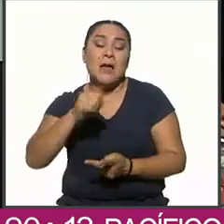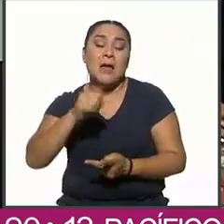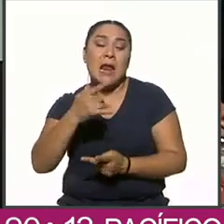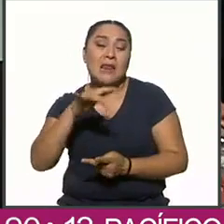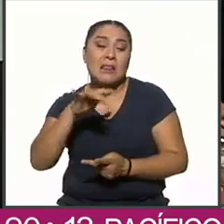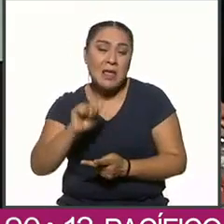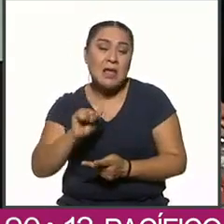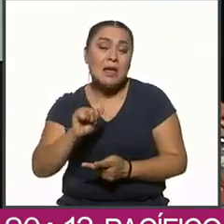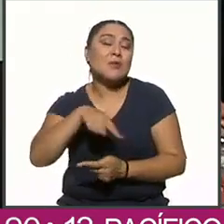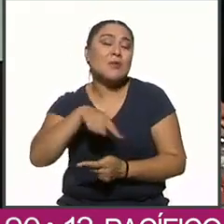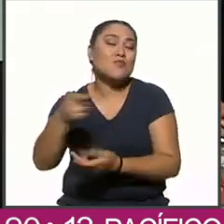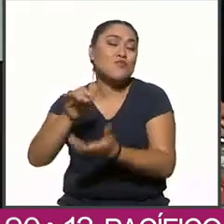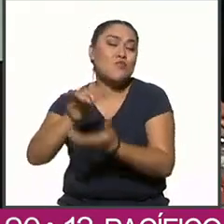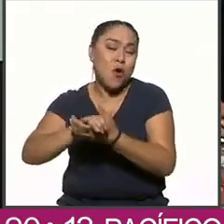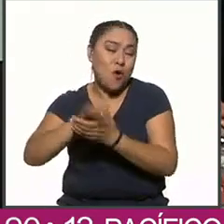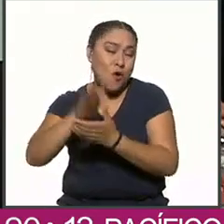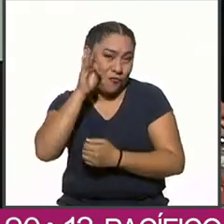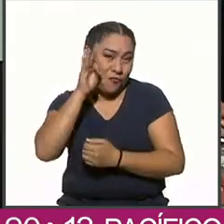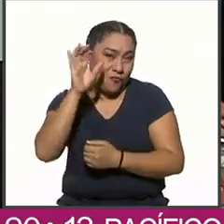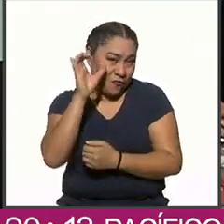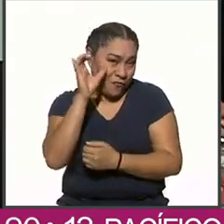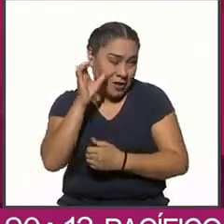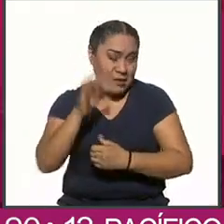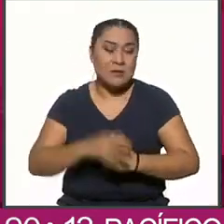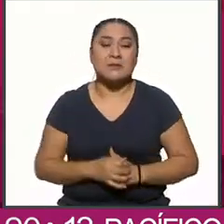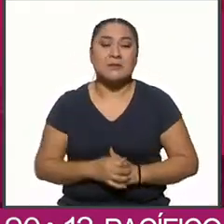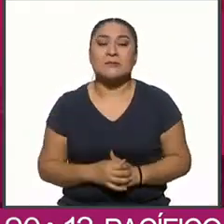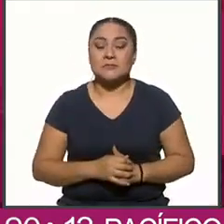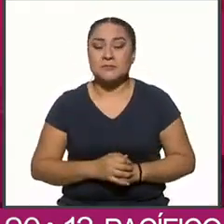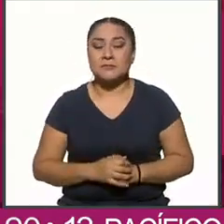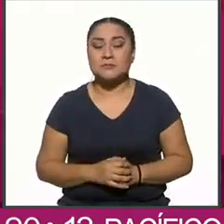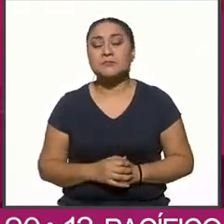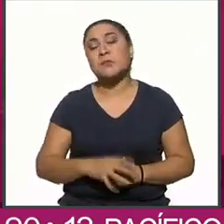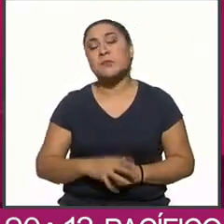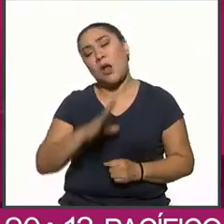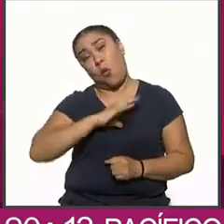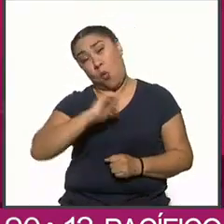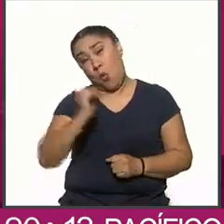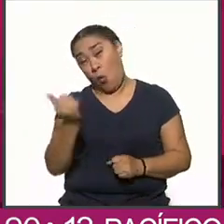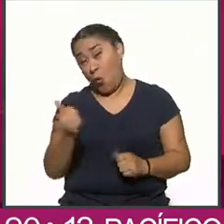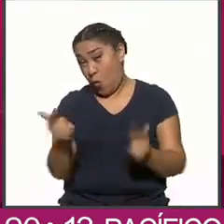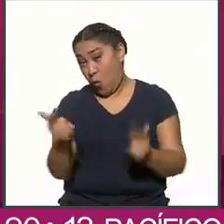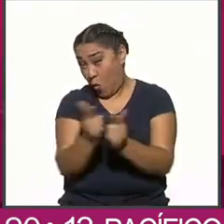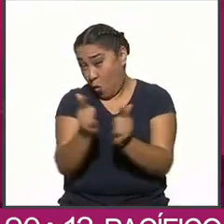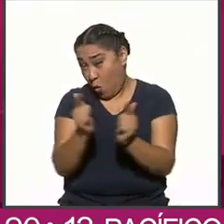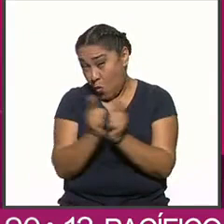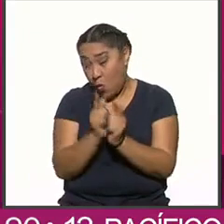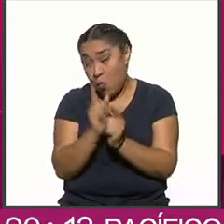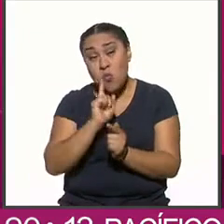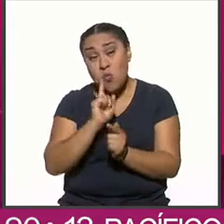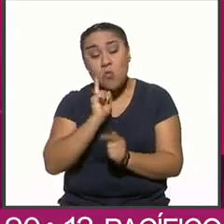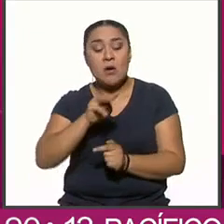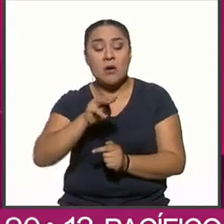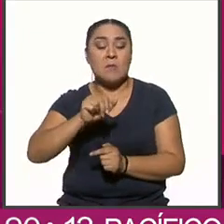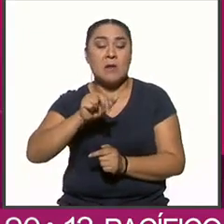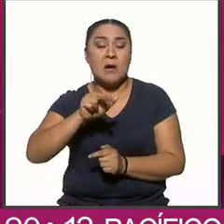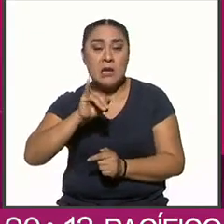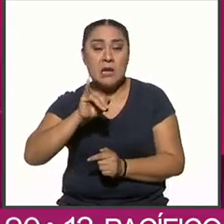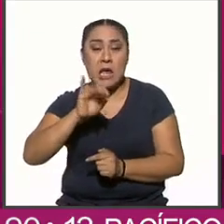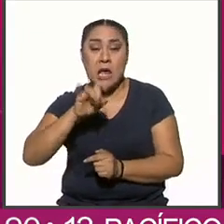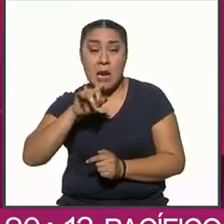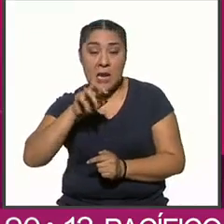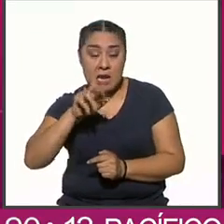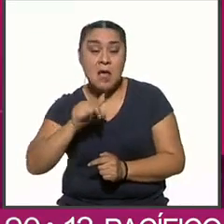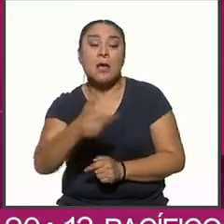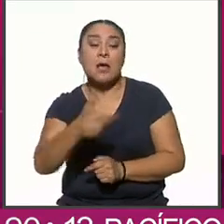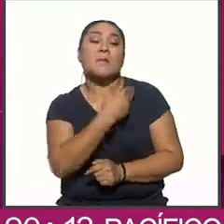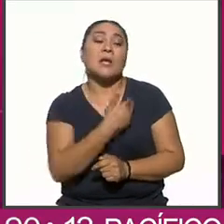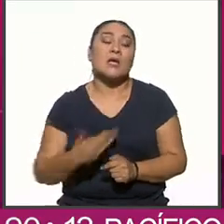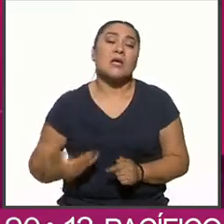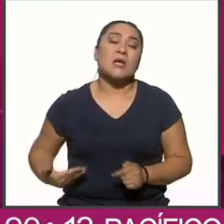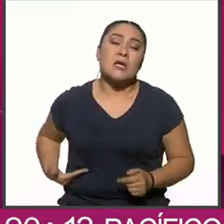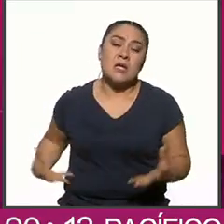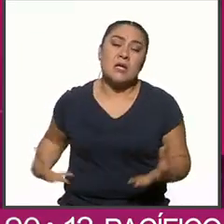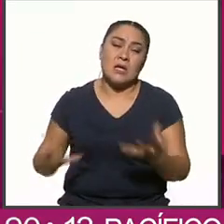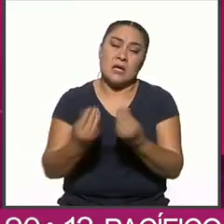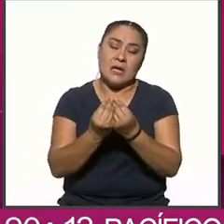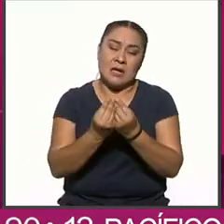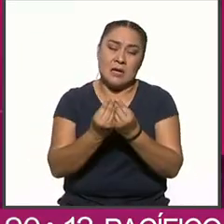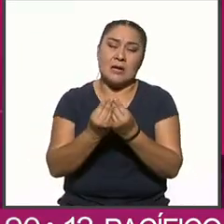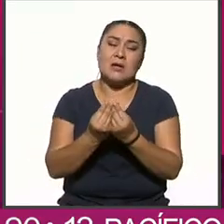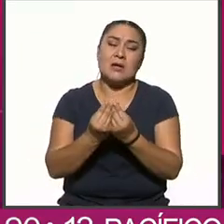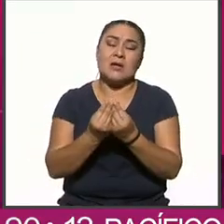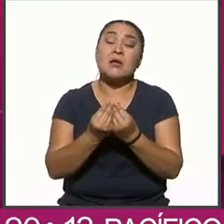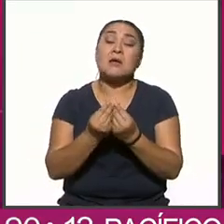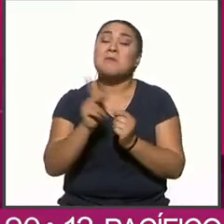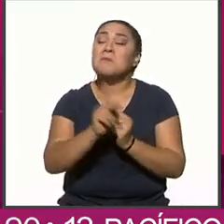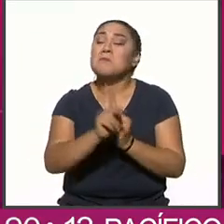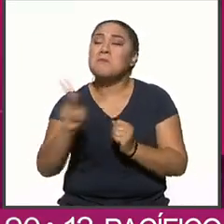esposa de Calderón. Otra integrante sería María Elena Morera, presidenta de Causa en Común ligada